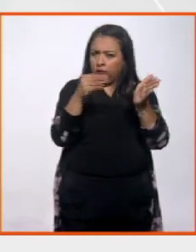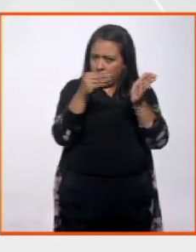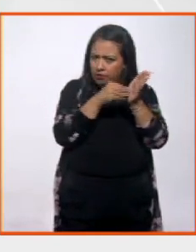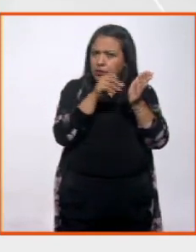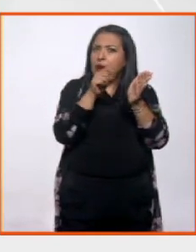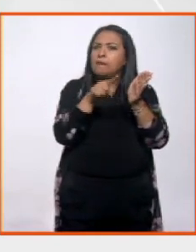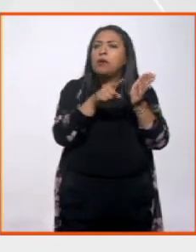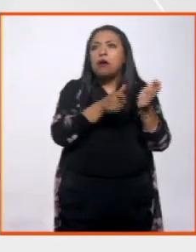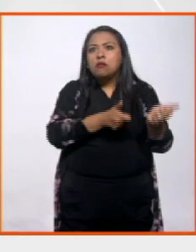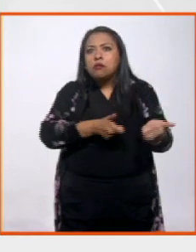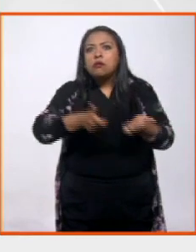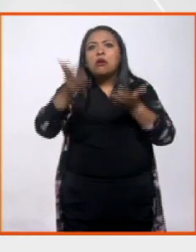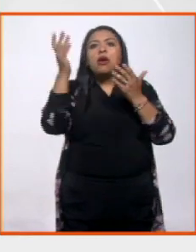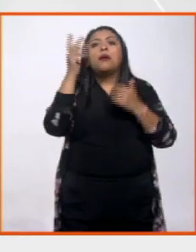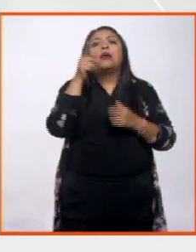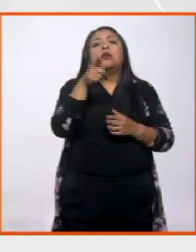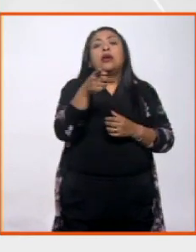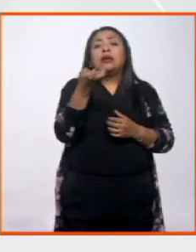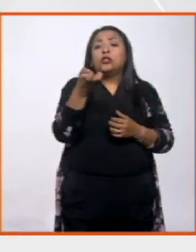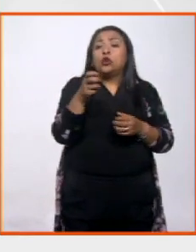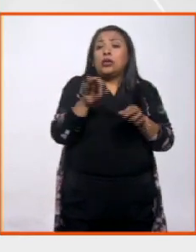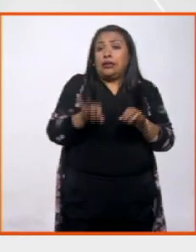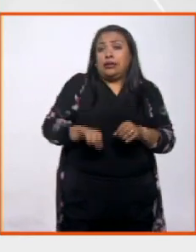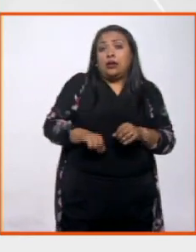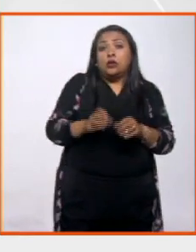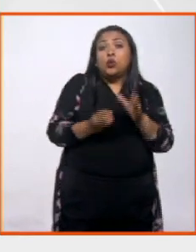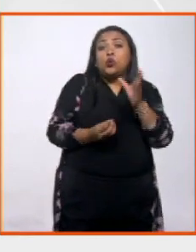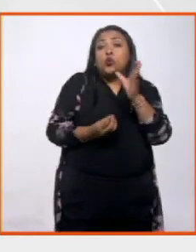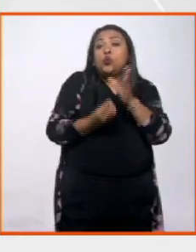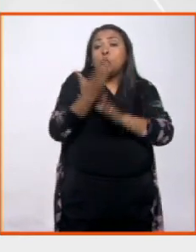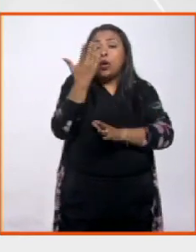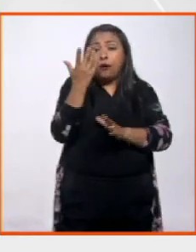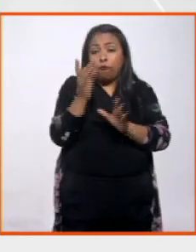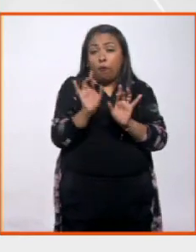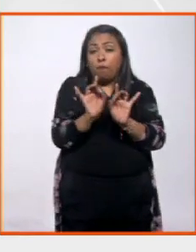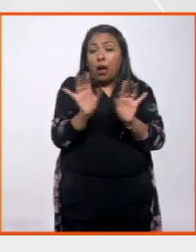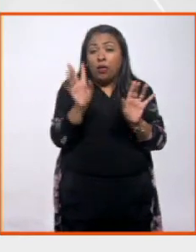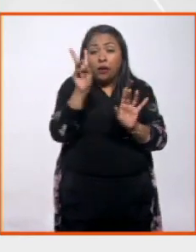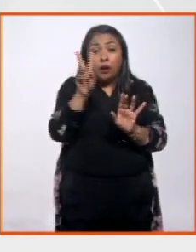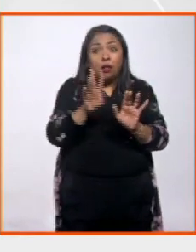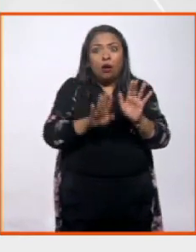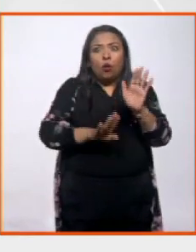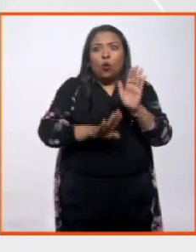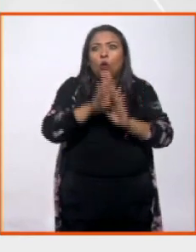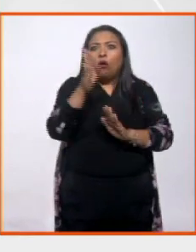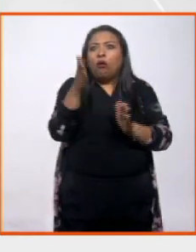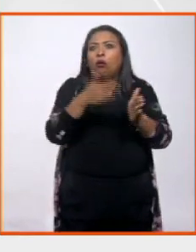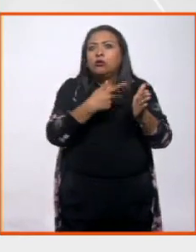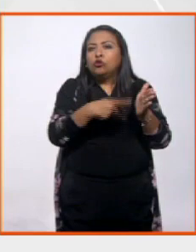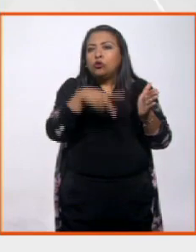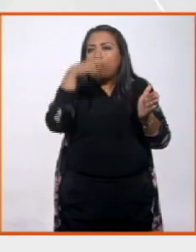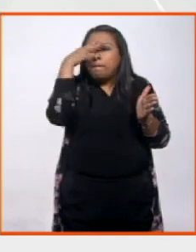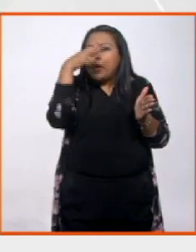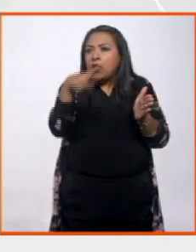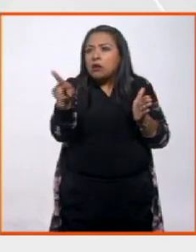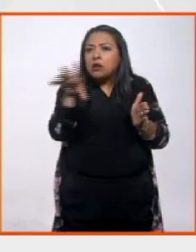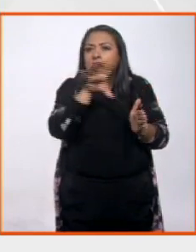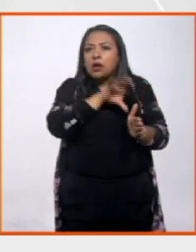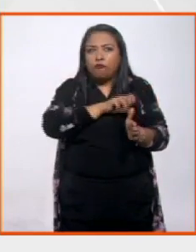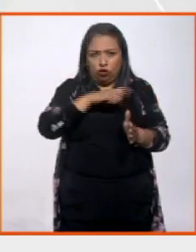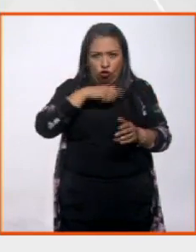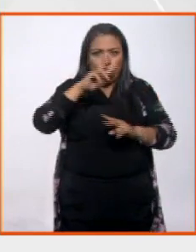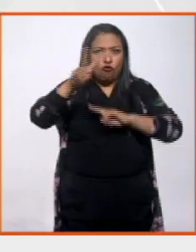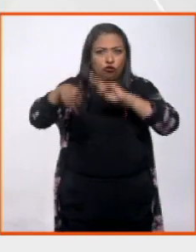y muy interesante, ellos han contribuido a un nuevo fenómeno en Singapur, que es un verdadero boom de la gastronomía mexicana. Cuando yo estuve en